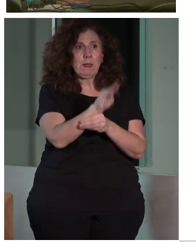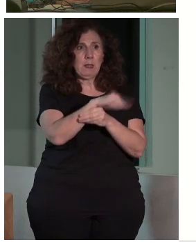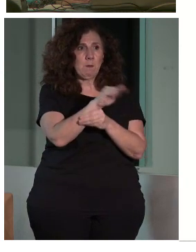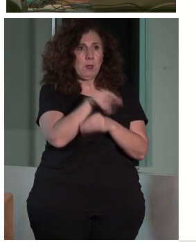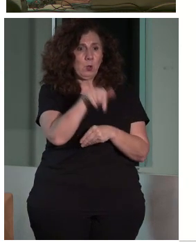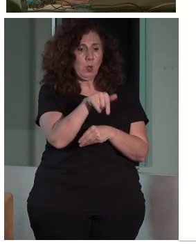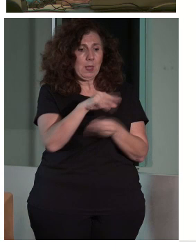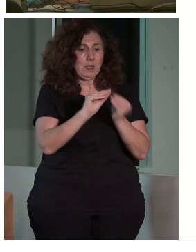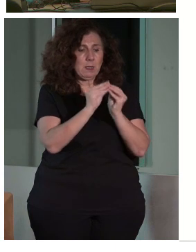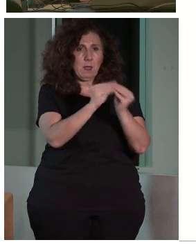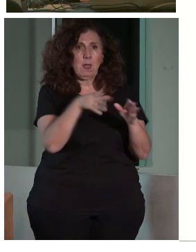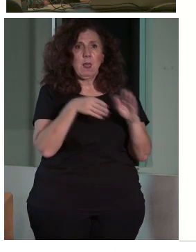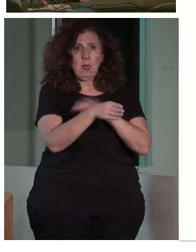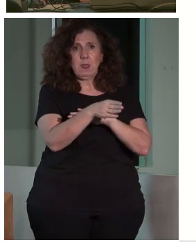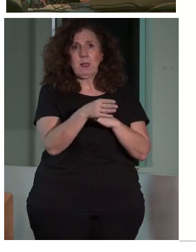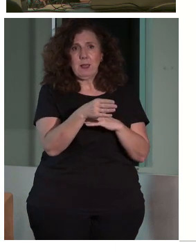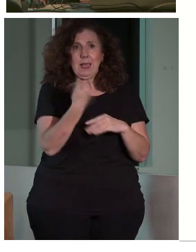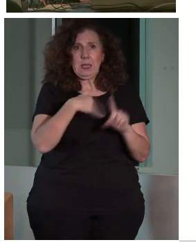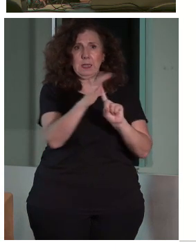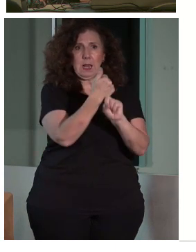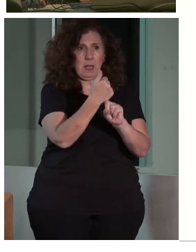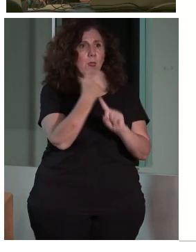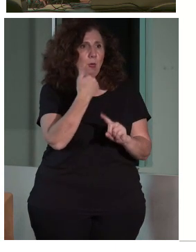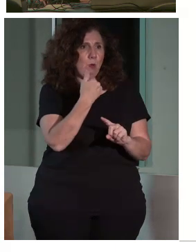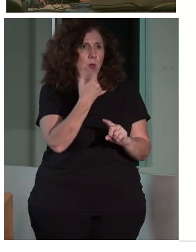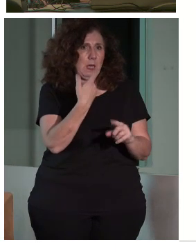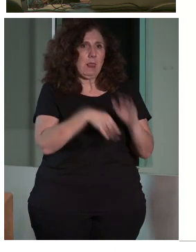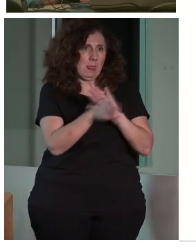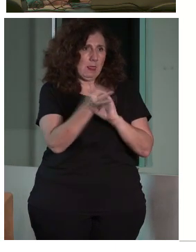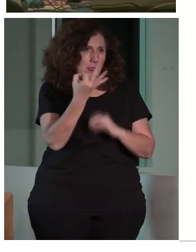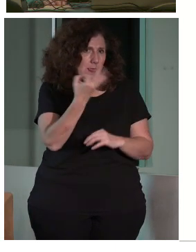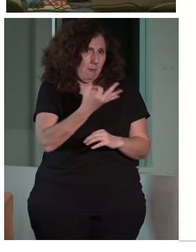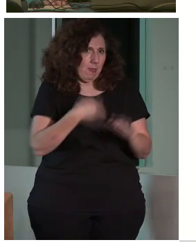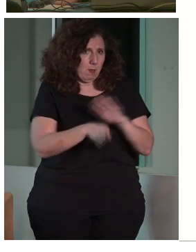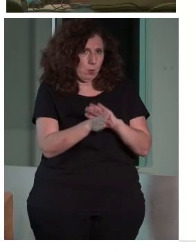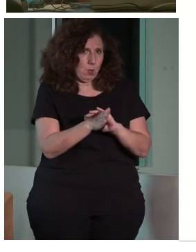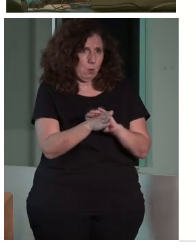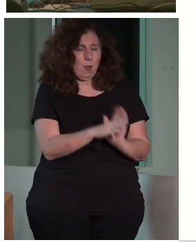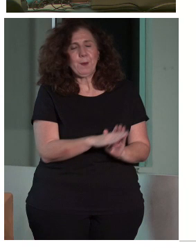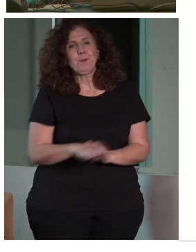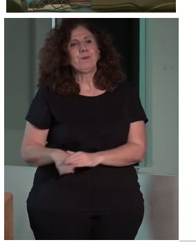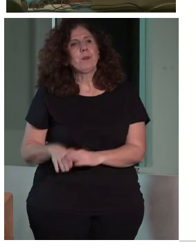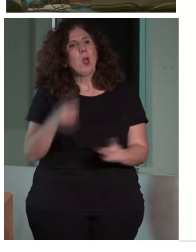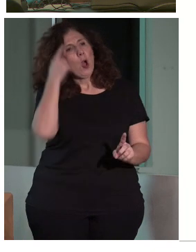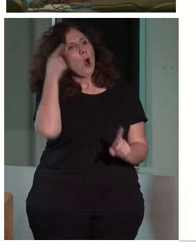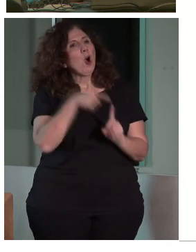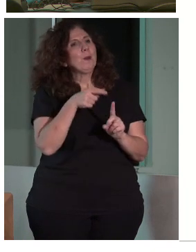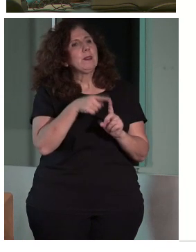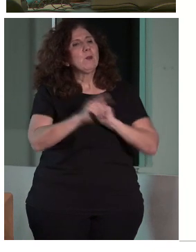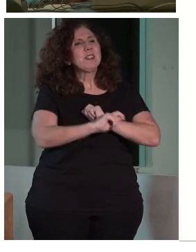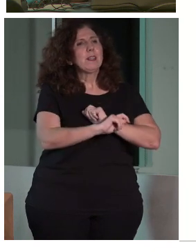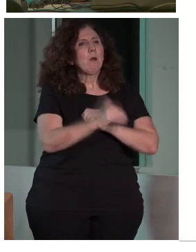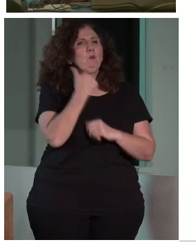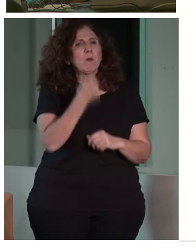accesibilidad alcanzadas y existentes, ¿de acuerdo? Eso es lo que se plantea en esta metodología. Los objetivos y estrategias es